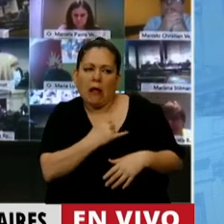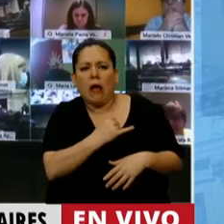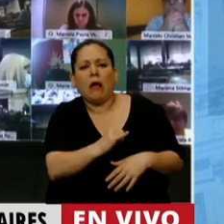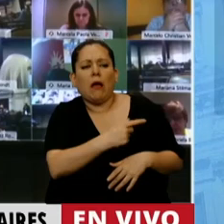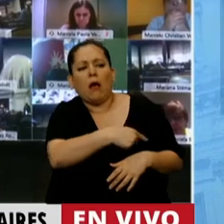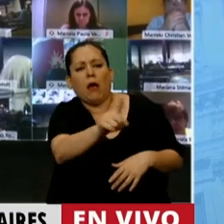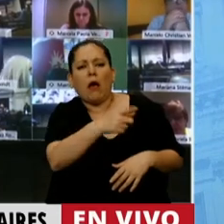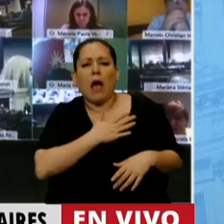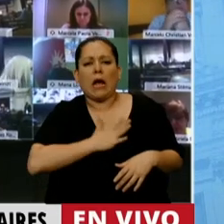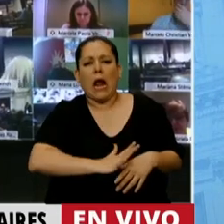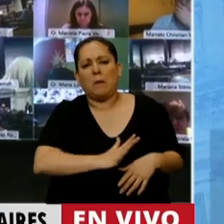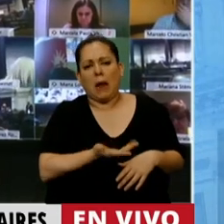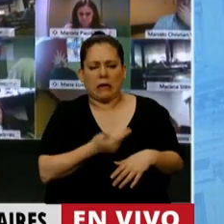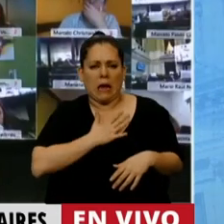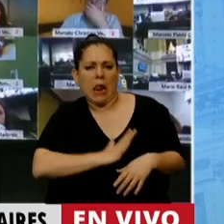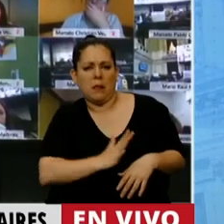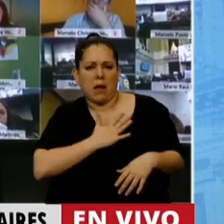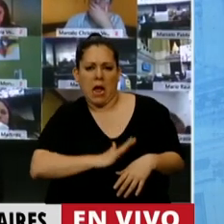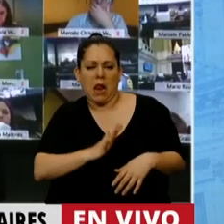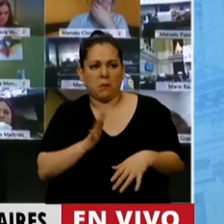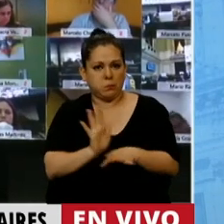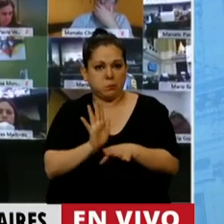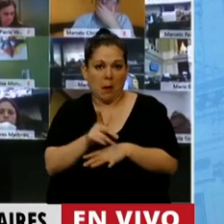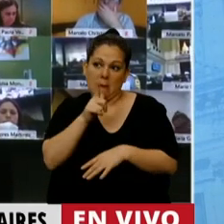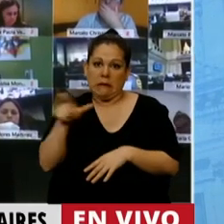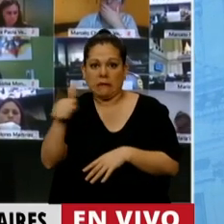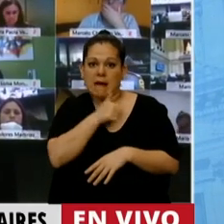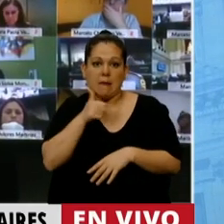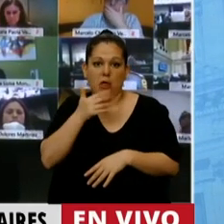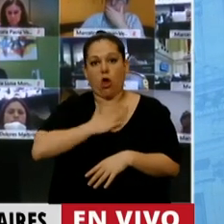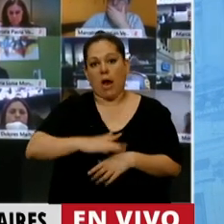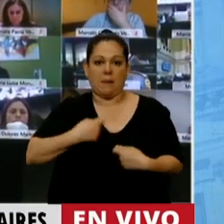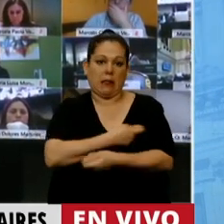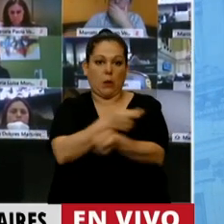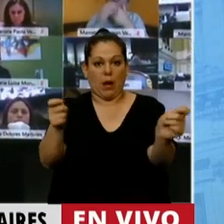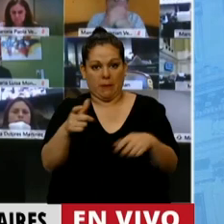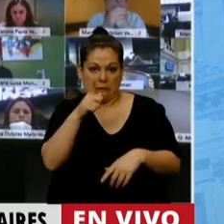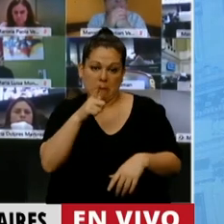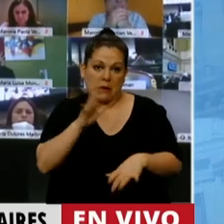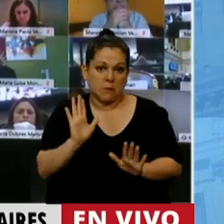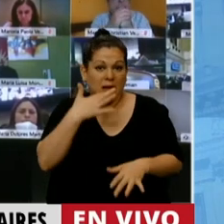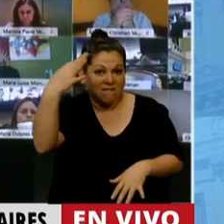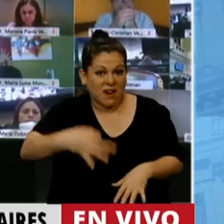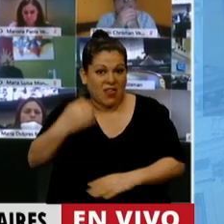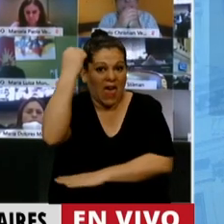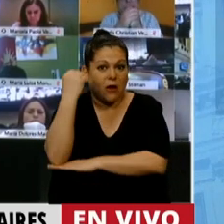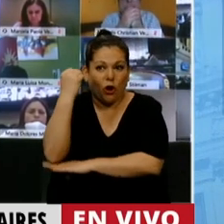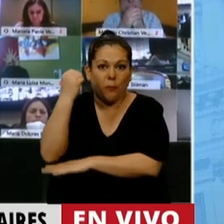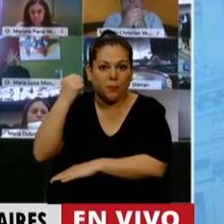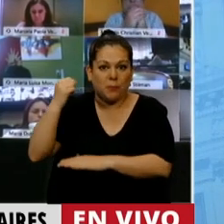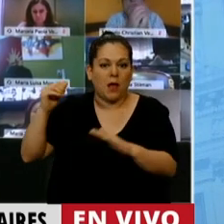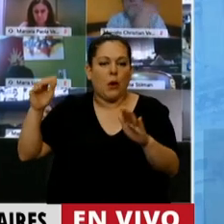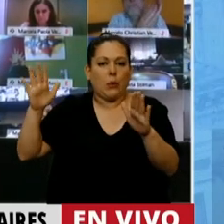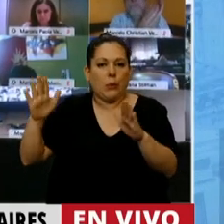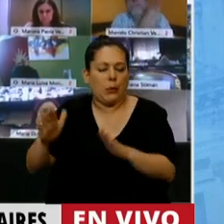a calmar la economía. Yo supongo que pensará que va a repartir calmantes, porque la economía lejos de calmarse, no para